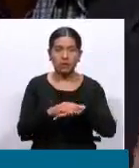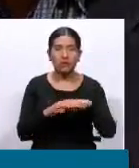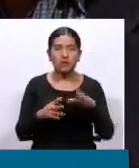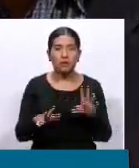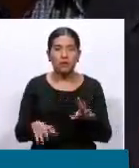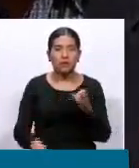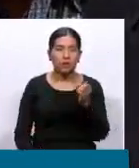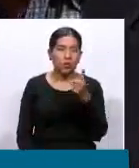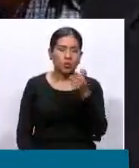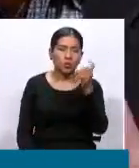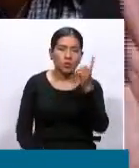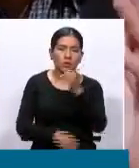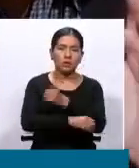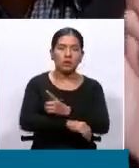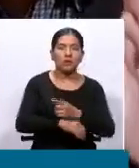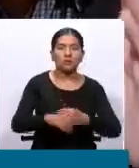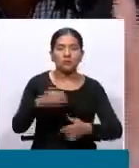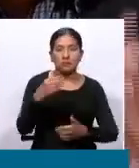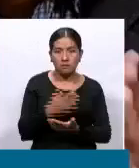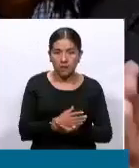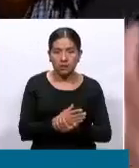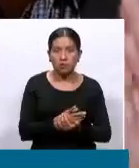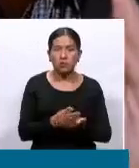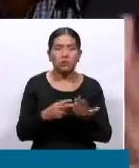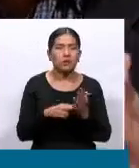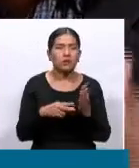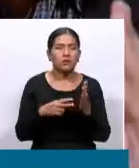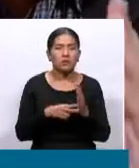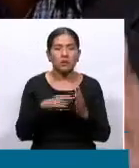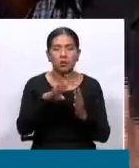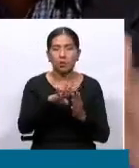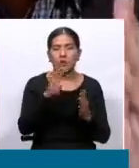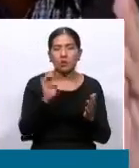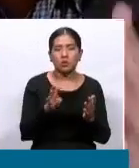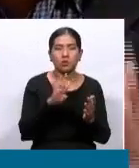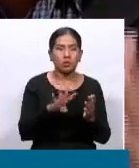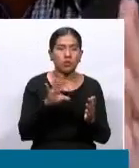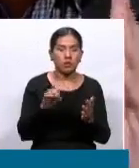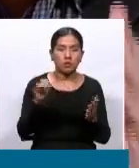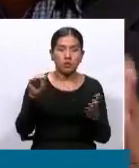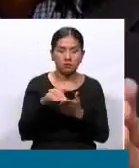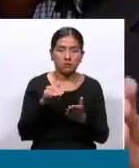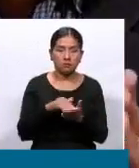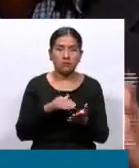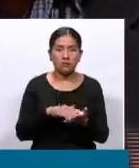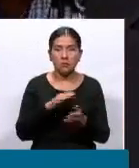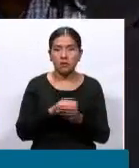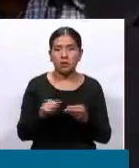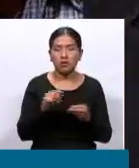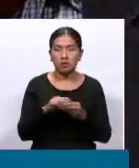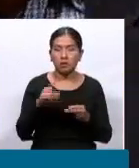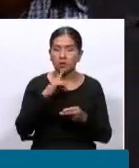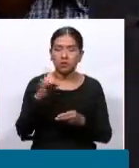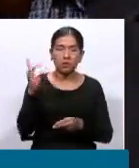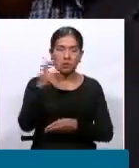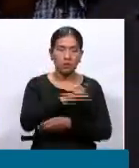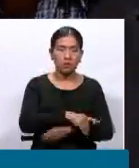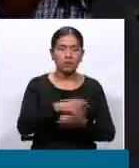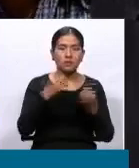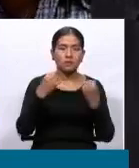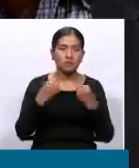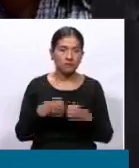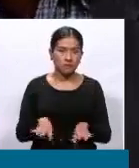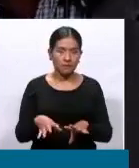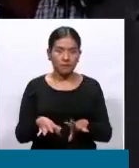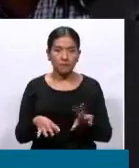días de paro. Estamos hablando de 440 millones de dólares perdidos. Para poner un